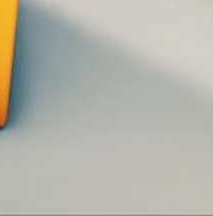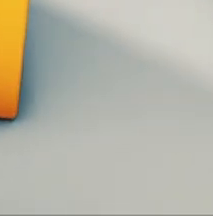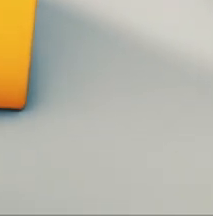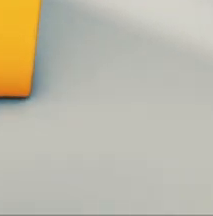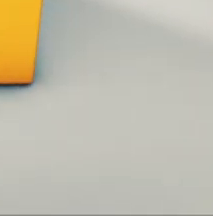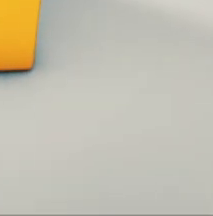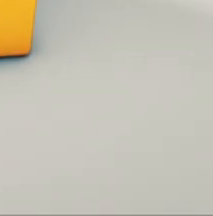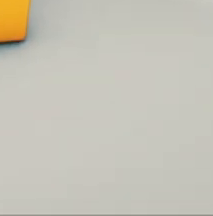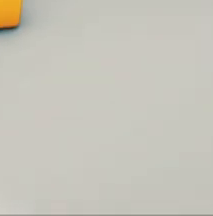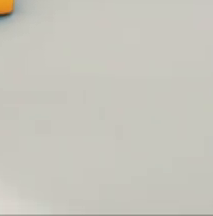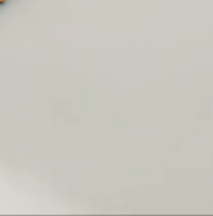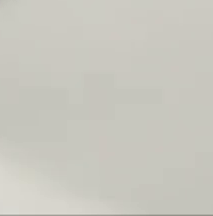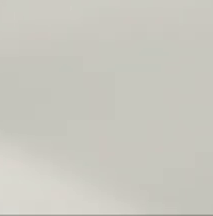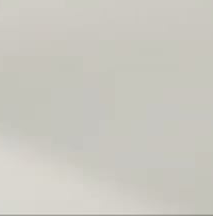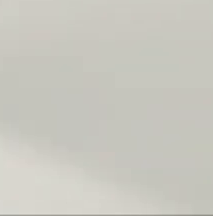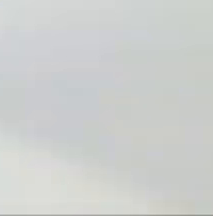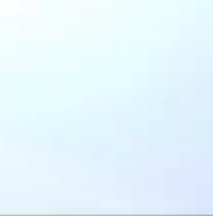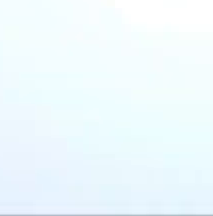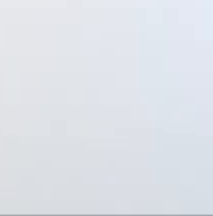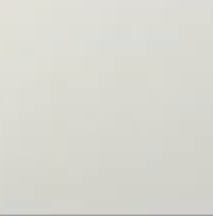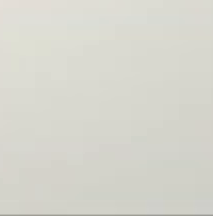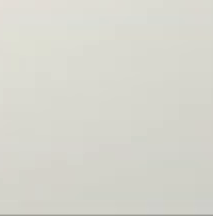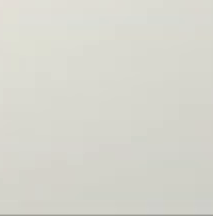¡Gracias! ¡Gracias! ¡Gracias!